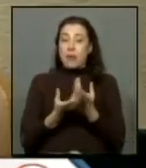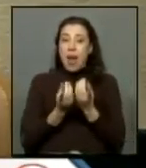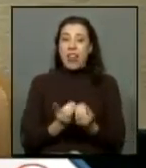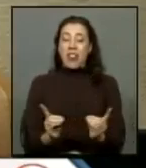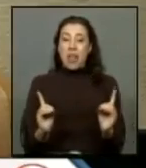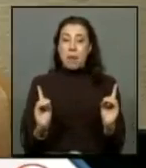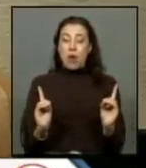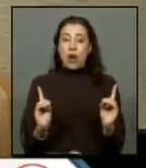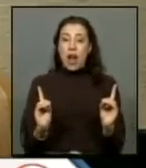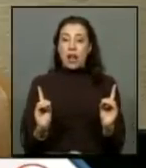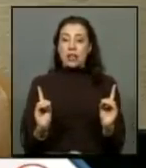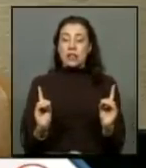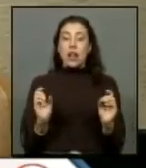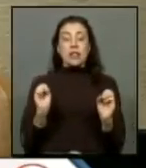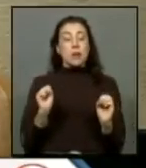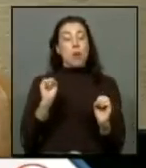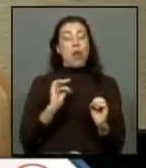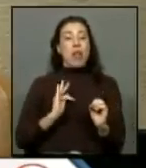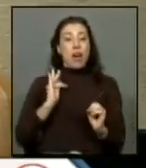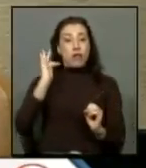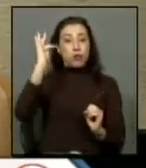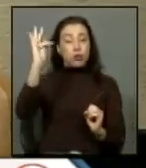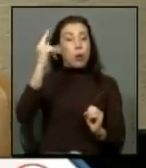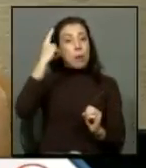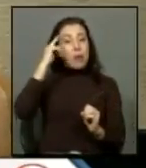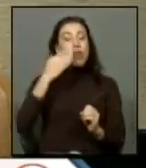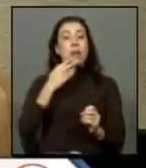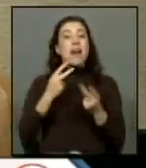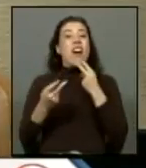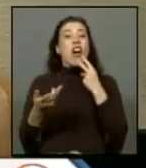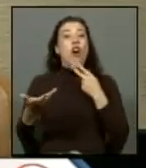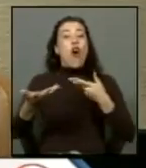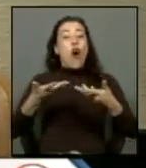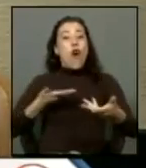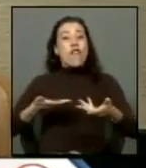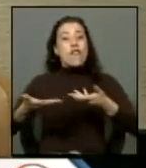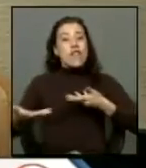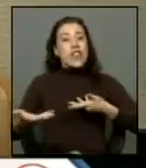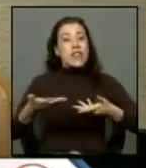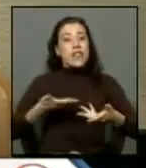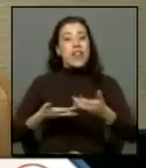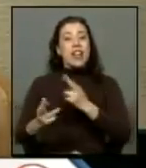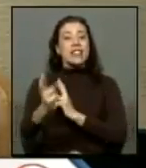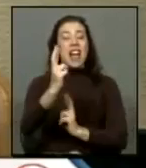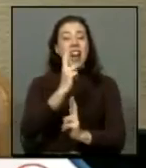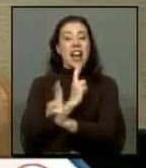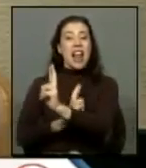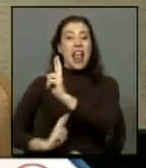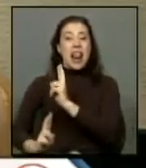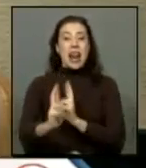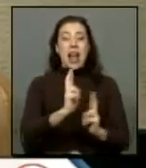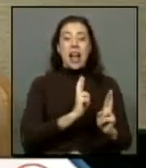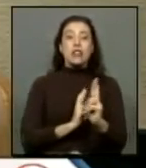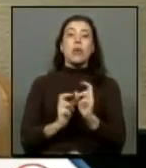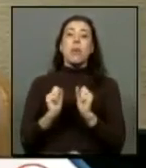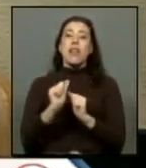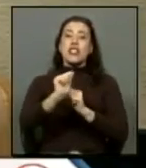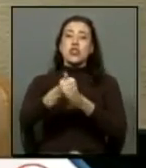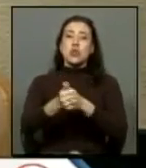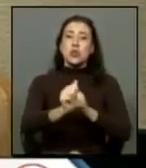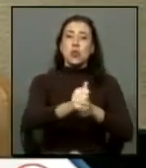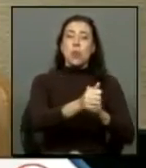posible y proyectarla en el tiempo sino una convivencia que permita superar situaciones que fueron